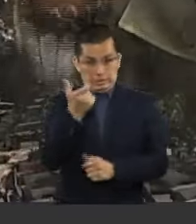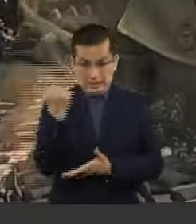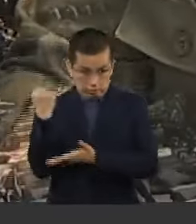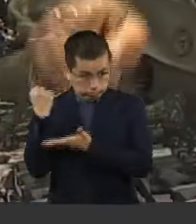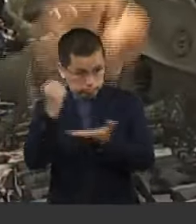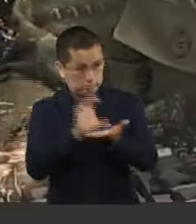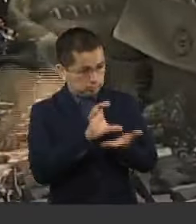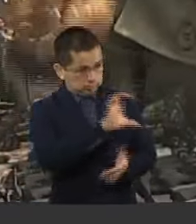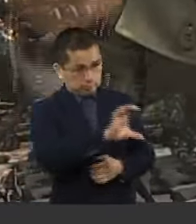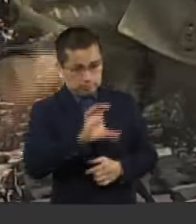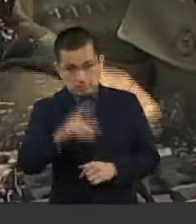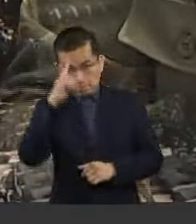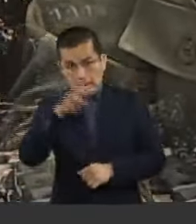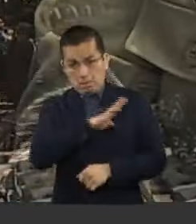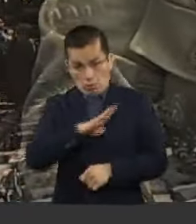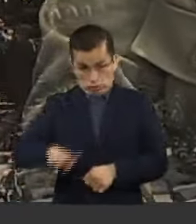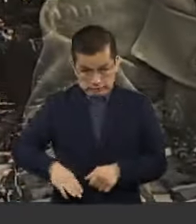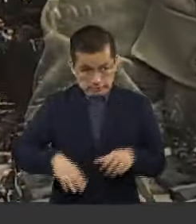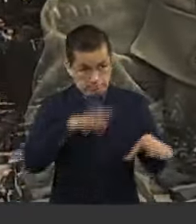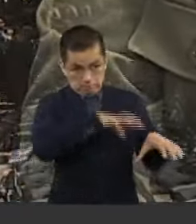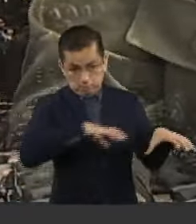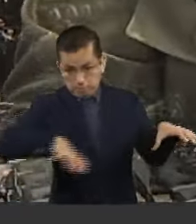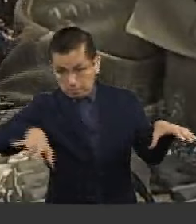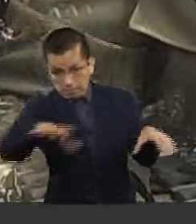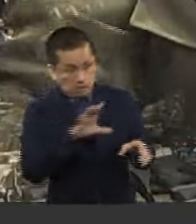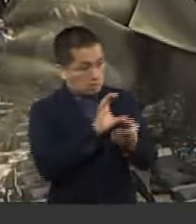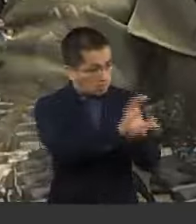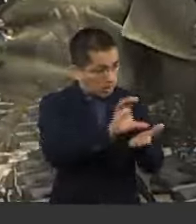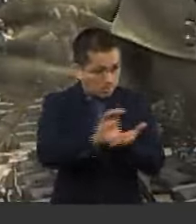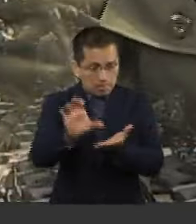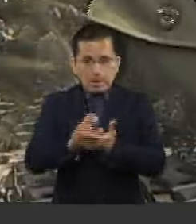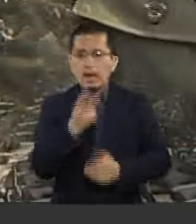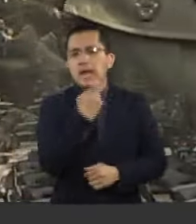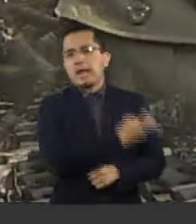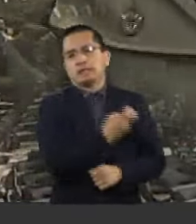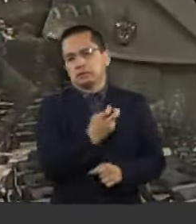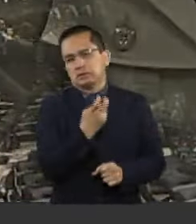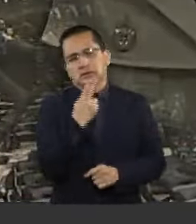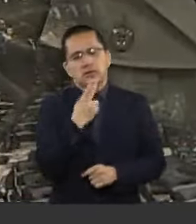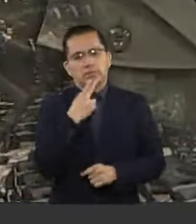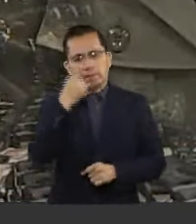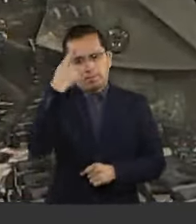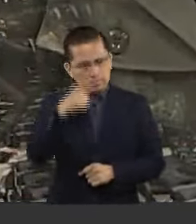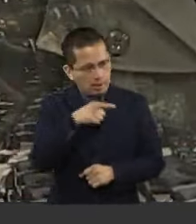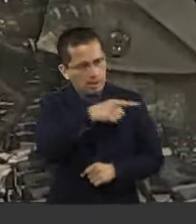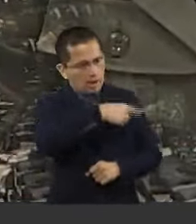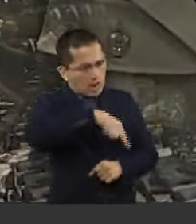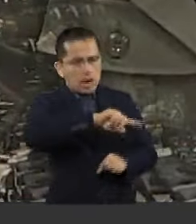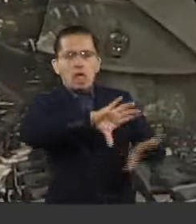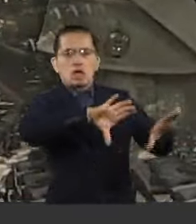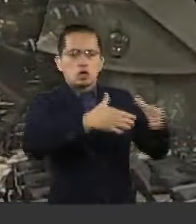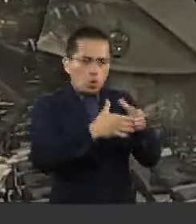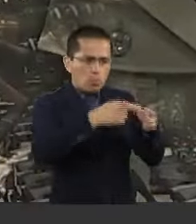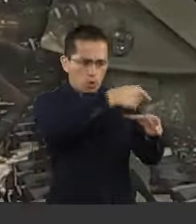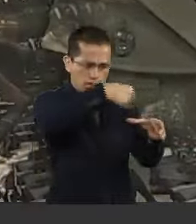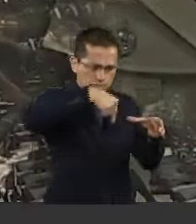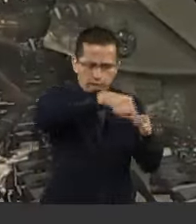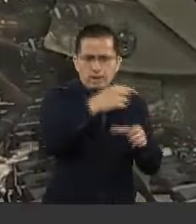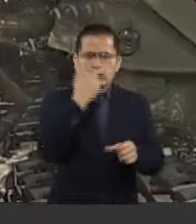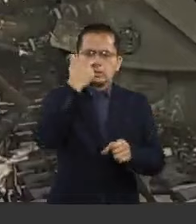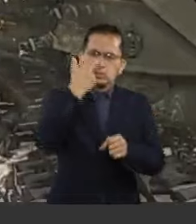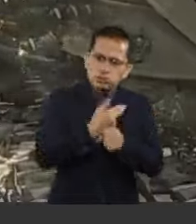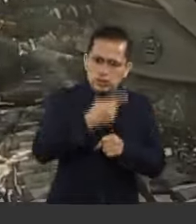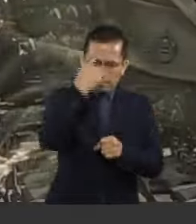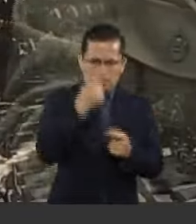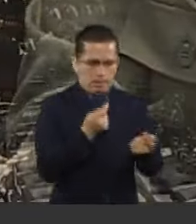de garantizar el agua potable y su saneamiento, se fortalezca la gestión comunitaria.